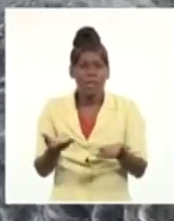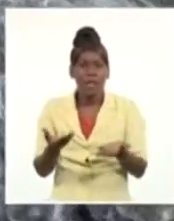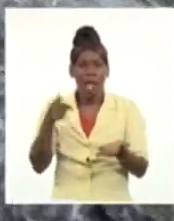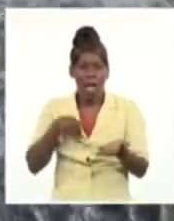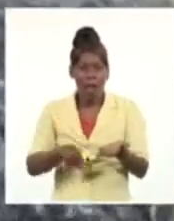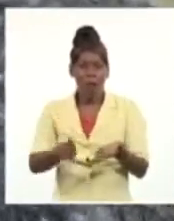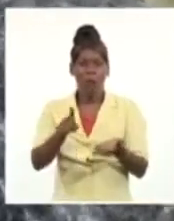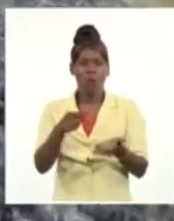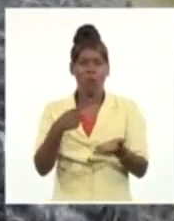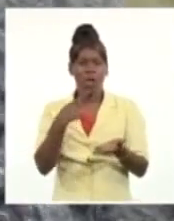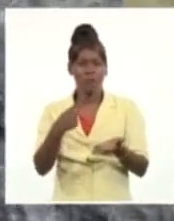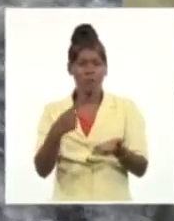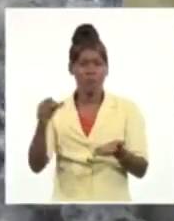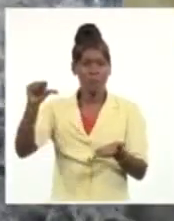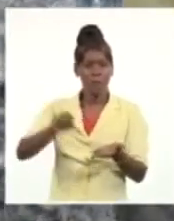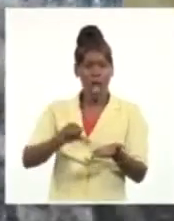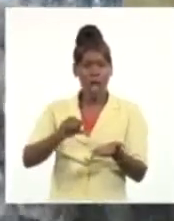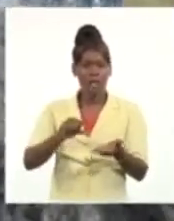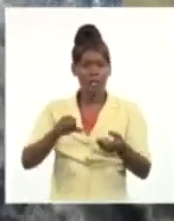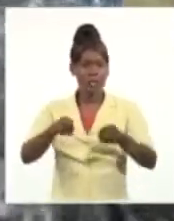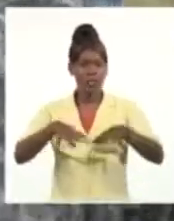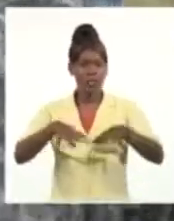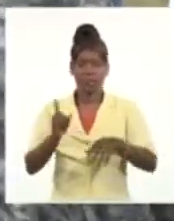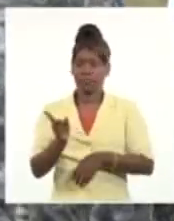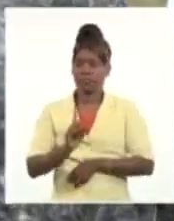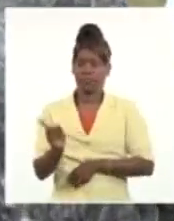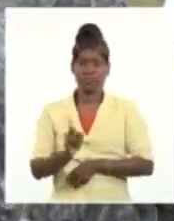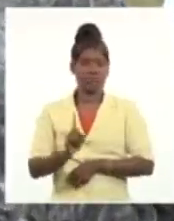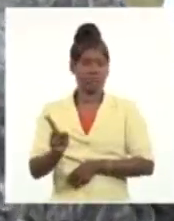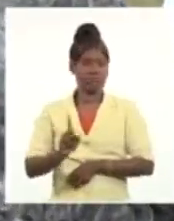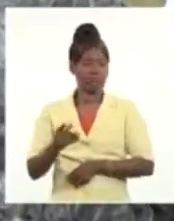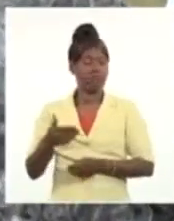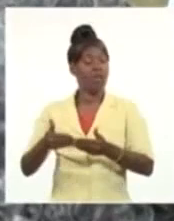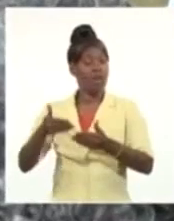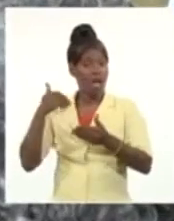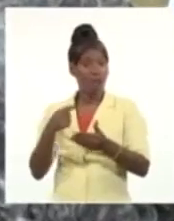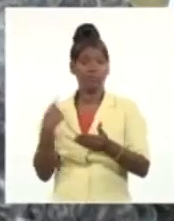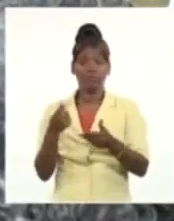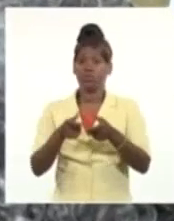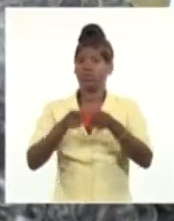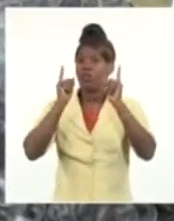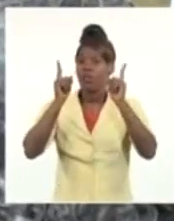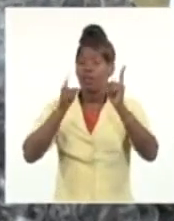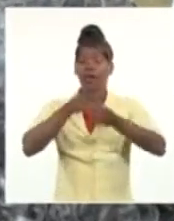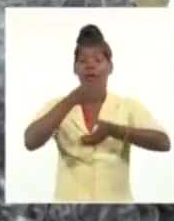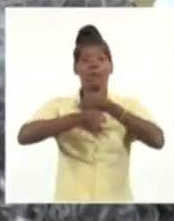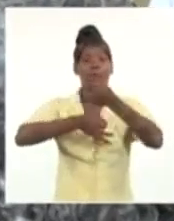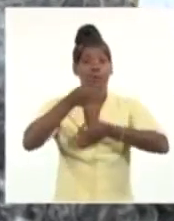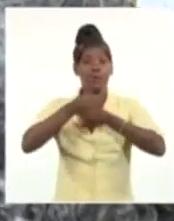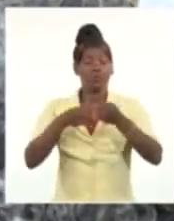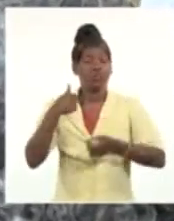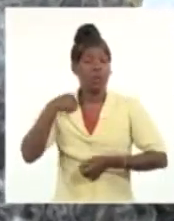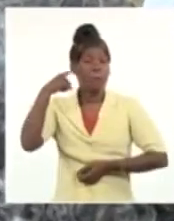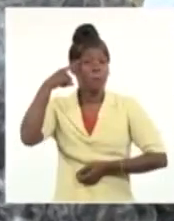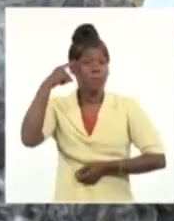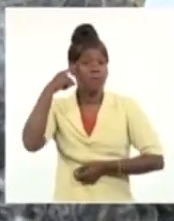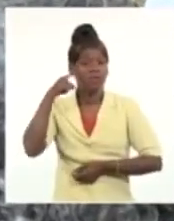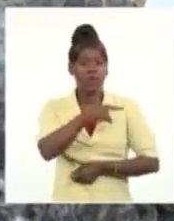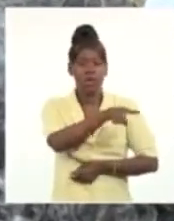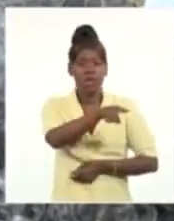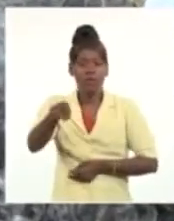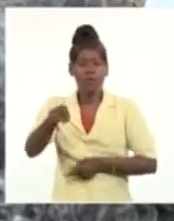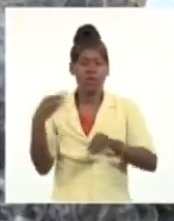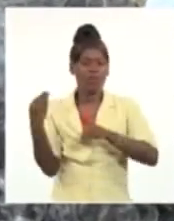cuenta. Yo creo, diputados, que si algo hay que cambiar, es